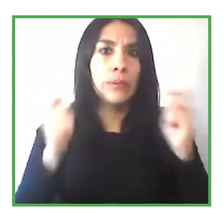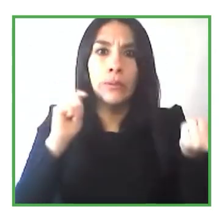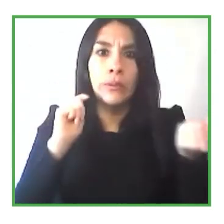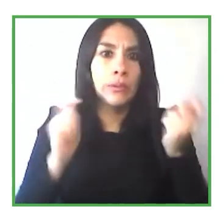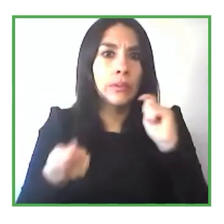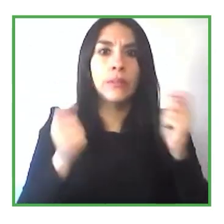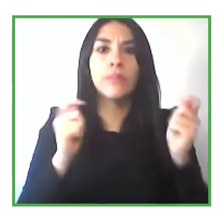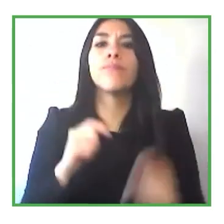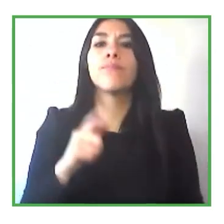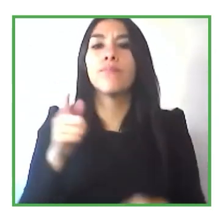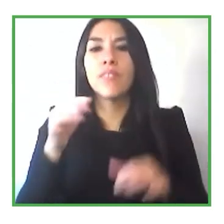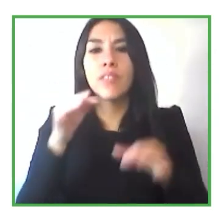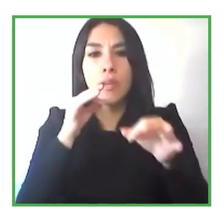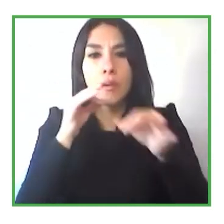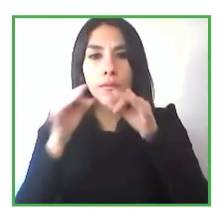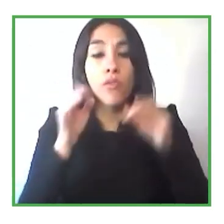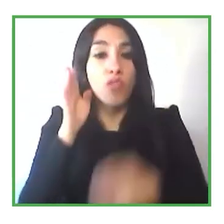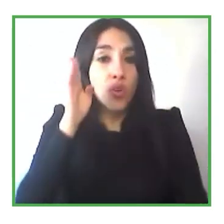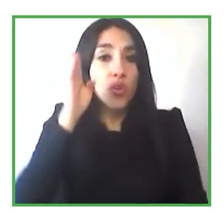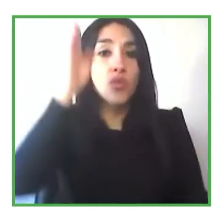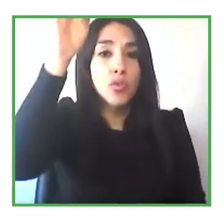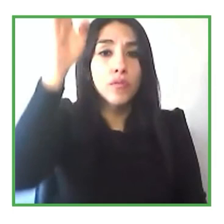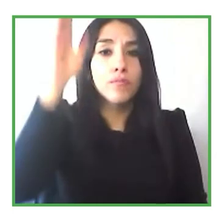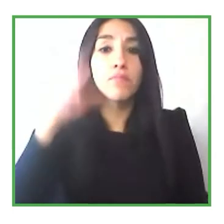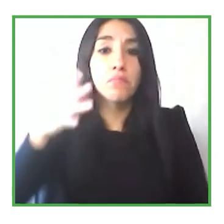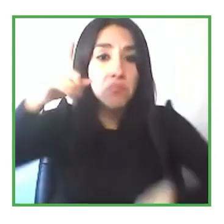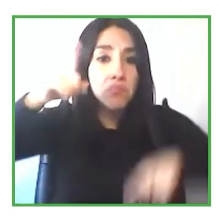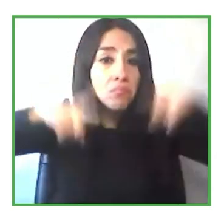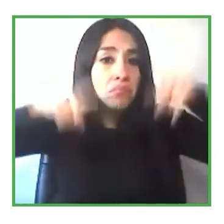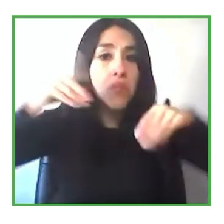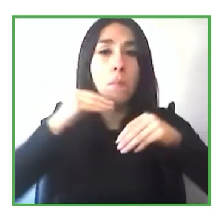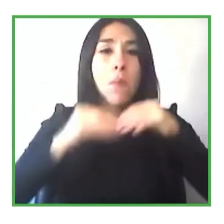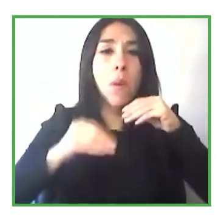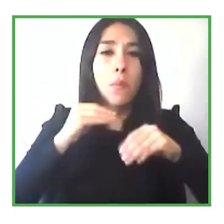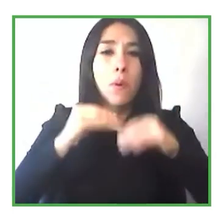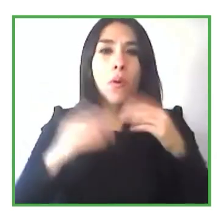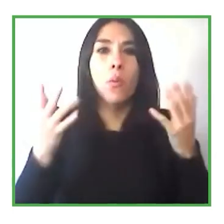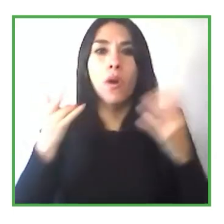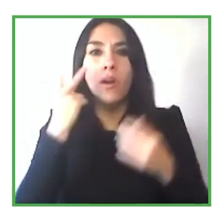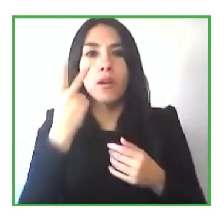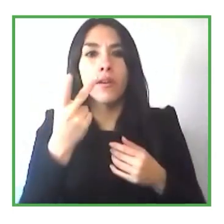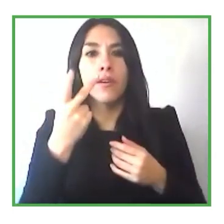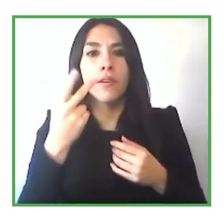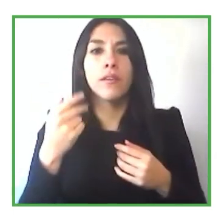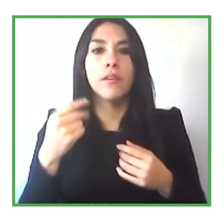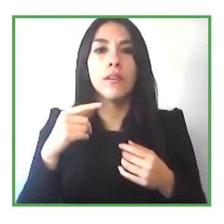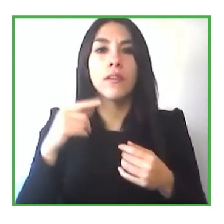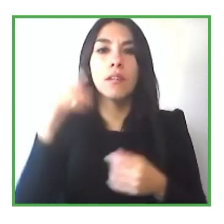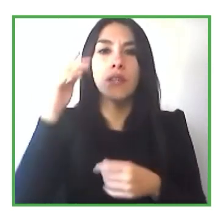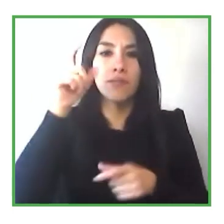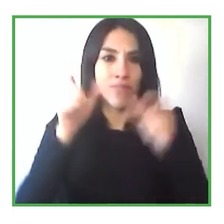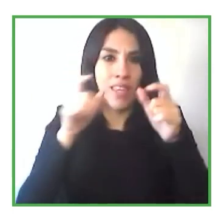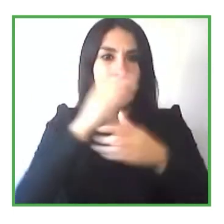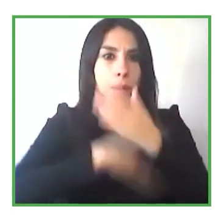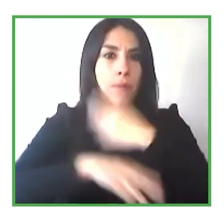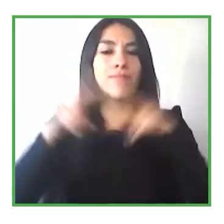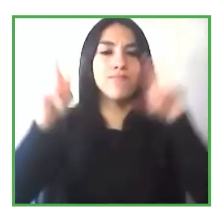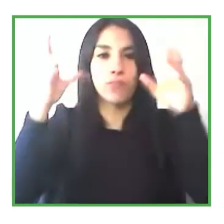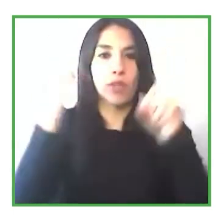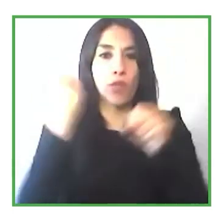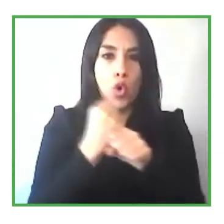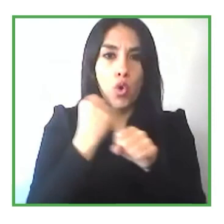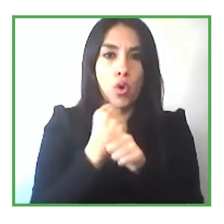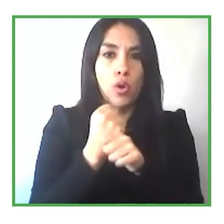¿qué ven las redes de discapacidad y de trabajo acá? ¿cómo se está trabajando aquí? necesitamos pensar